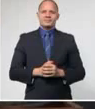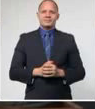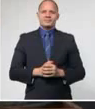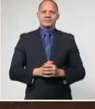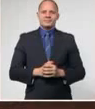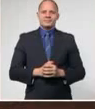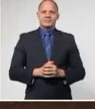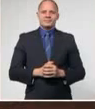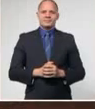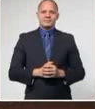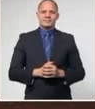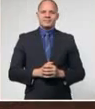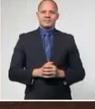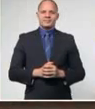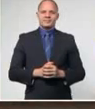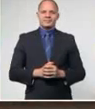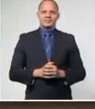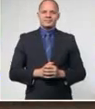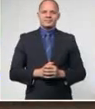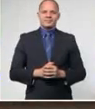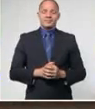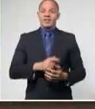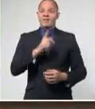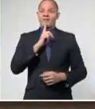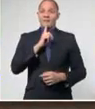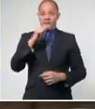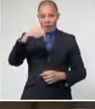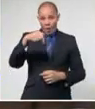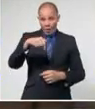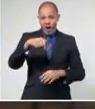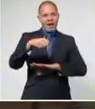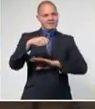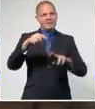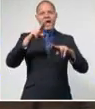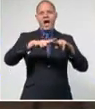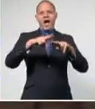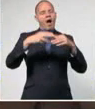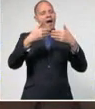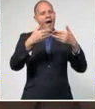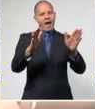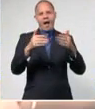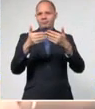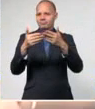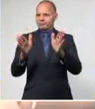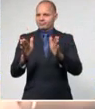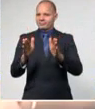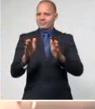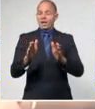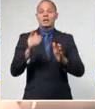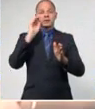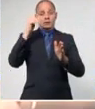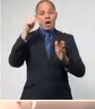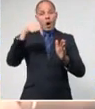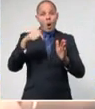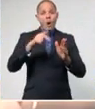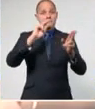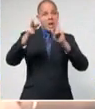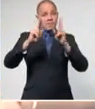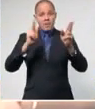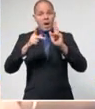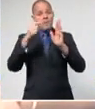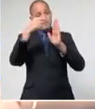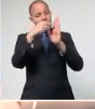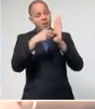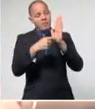La capital inició este viernes el camino a la recuperación. Un total de 256 medidas entraron en vigor en diversos sectores